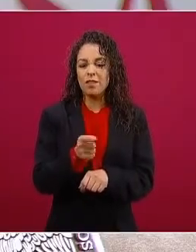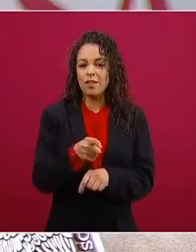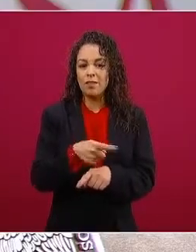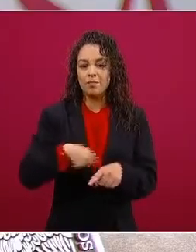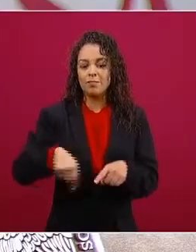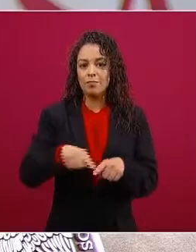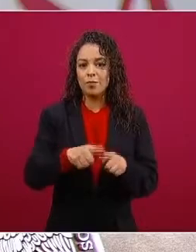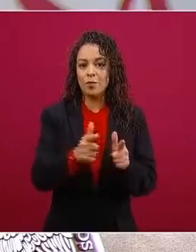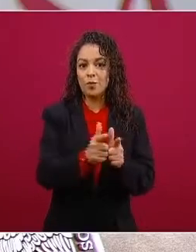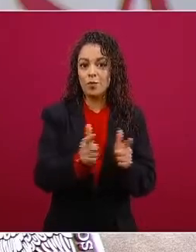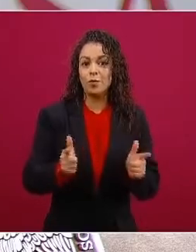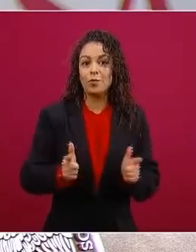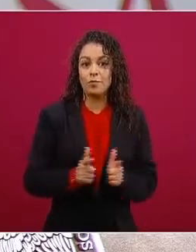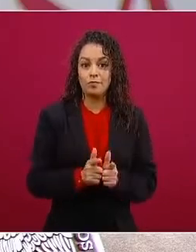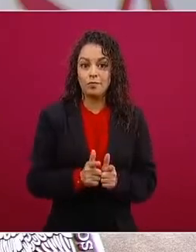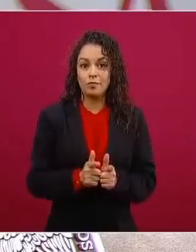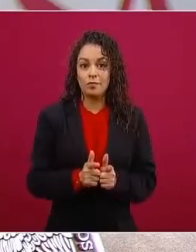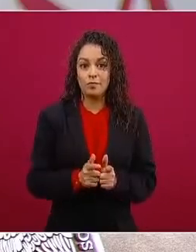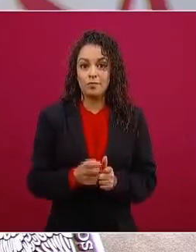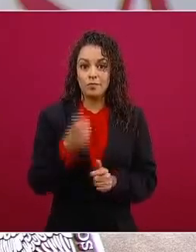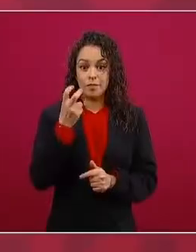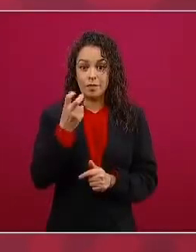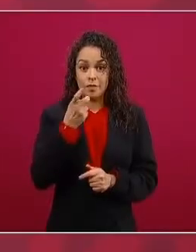ese es el argumento